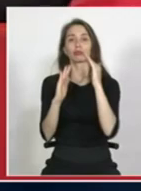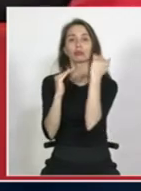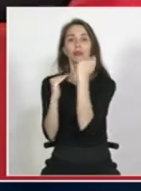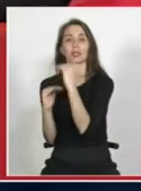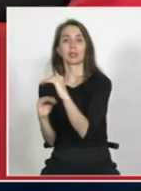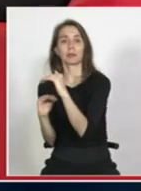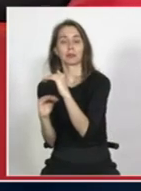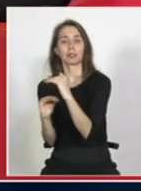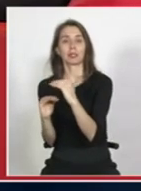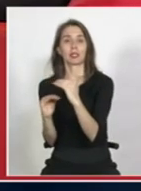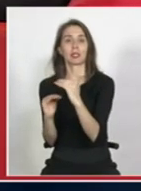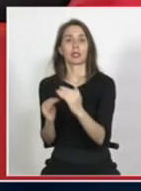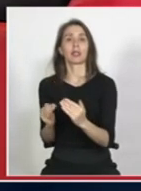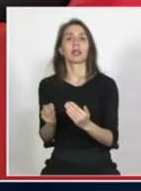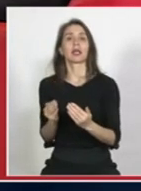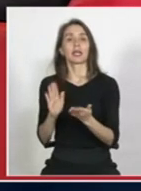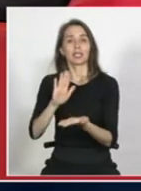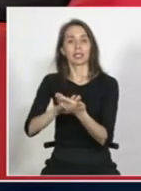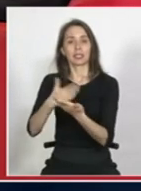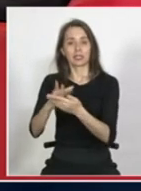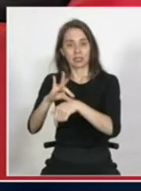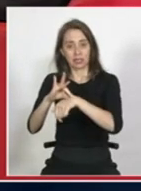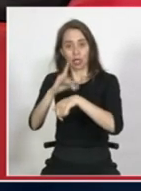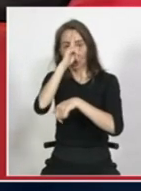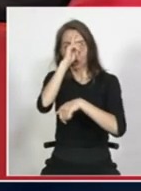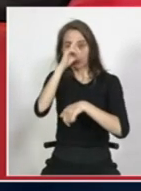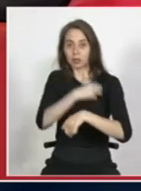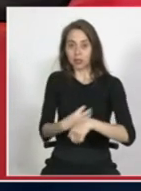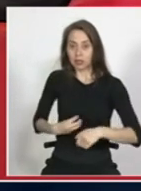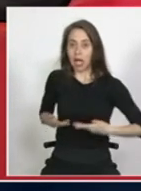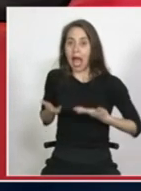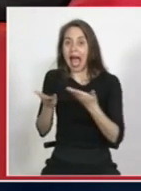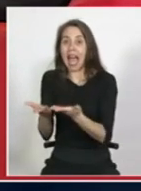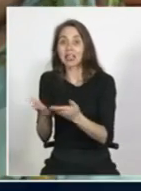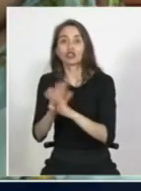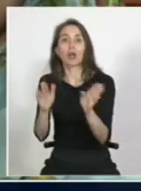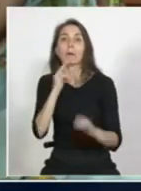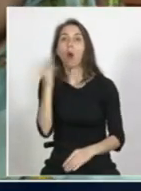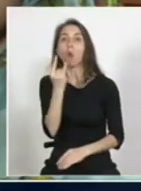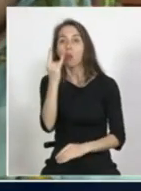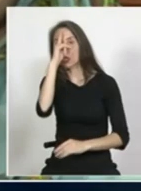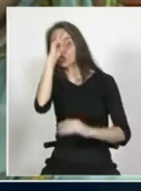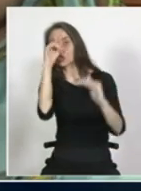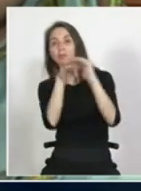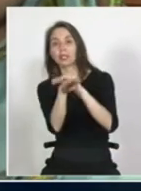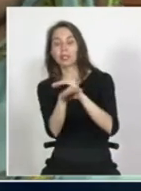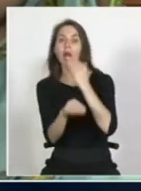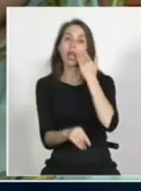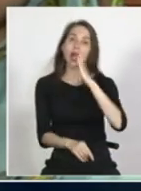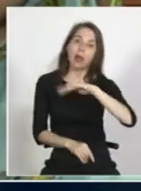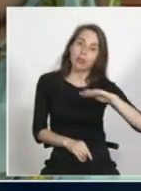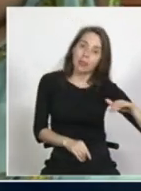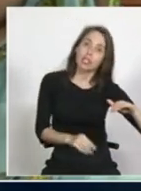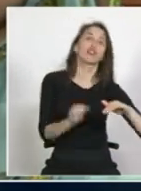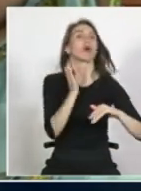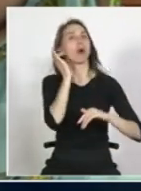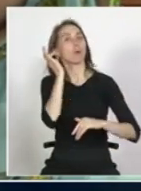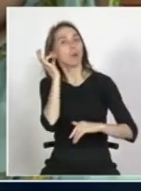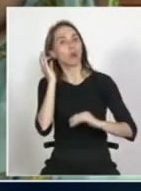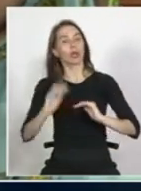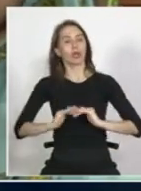atención en el caso de salud a atención de urgencia respecto de los niños respecto de mujeres